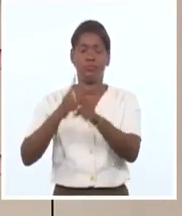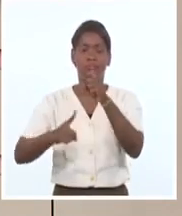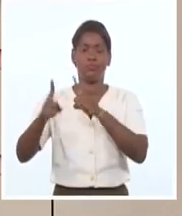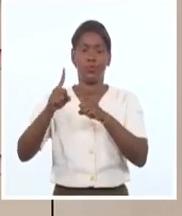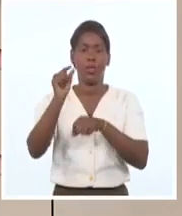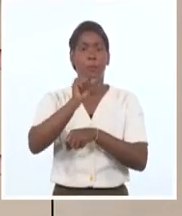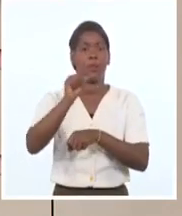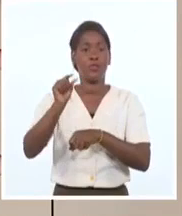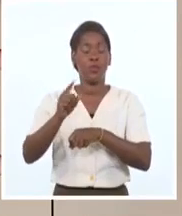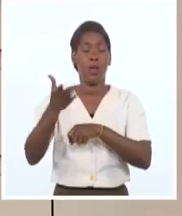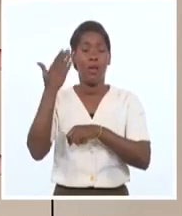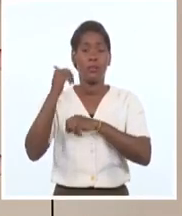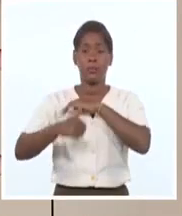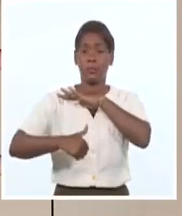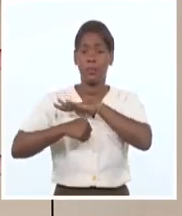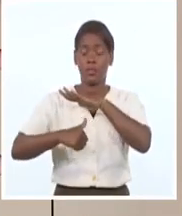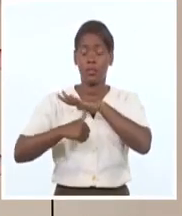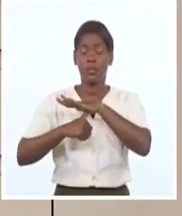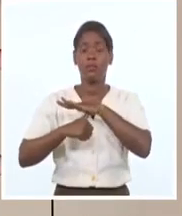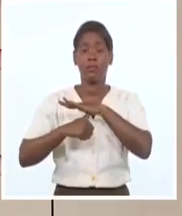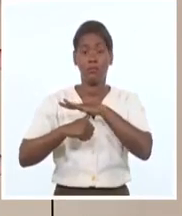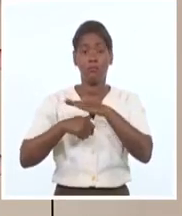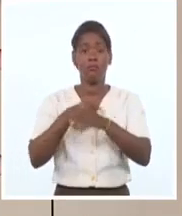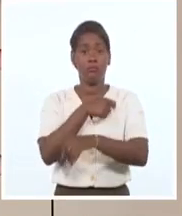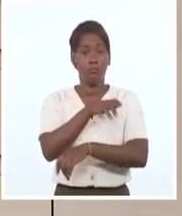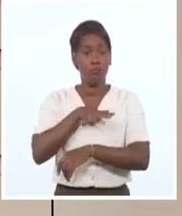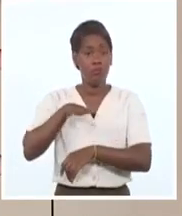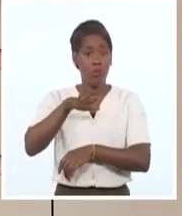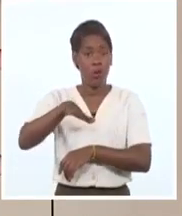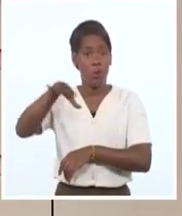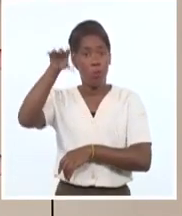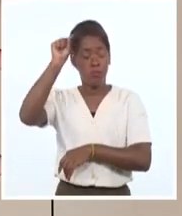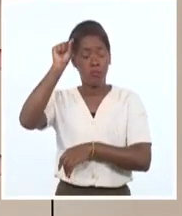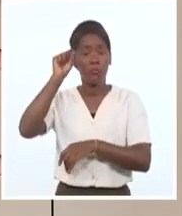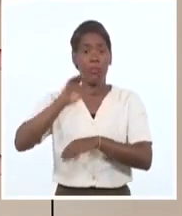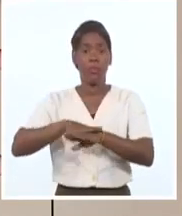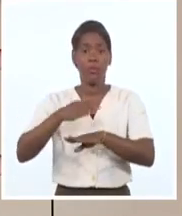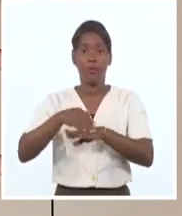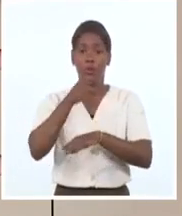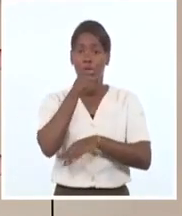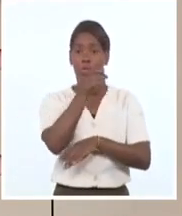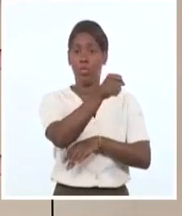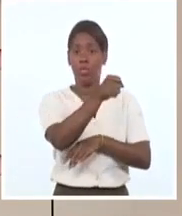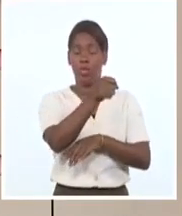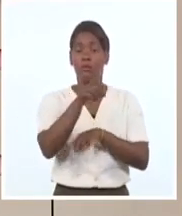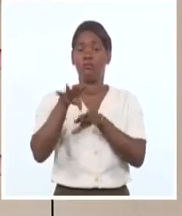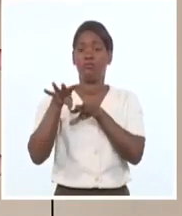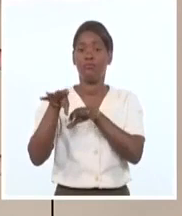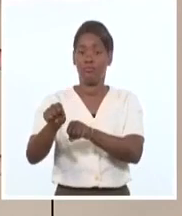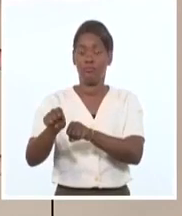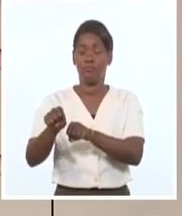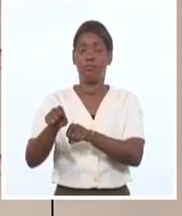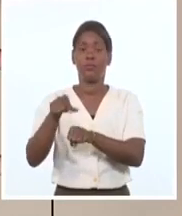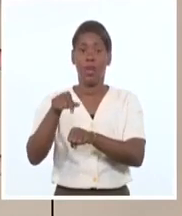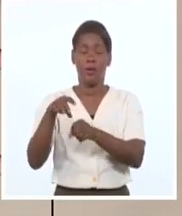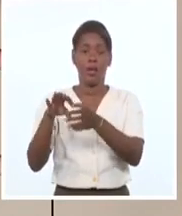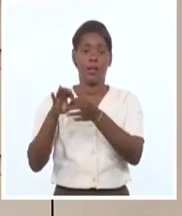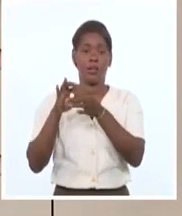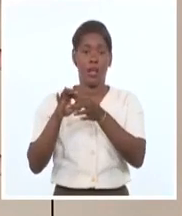continúan ante la falta de voluntad política a nivel internacional para darle un freno a este fenómeno.